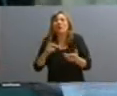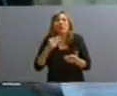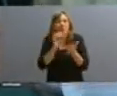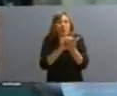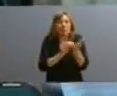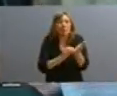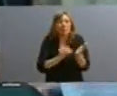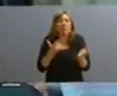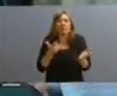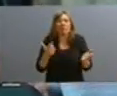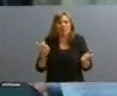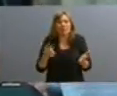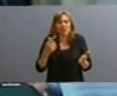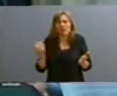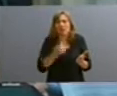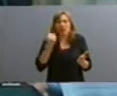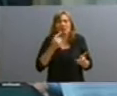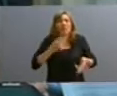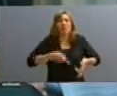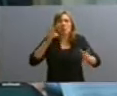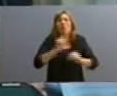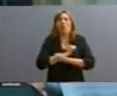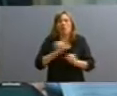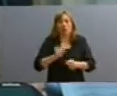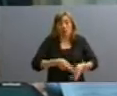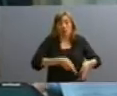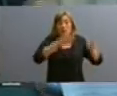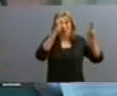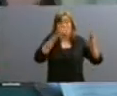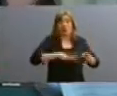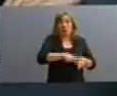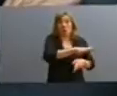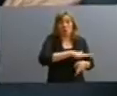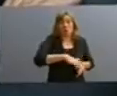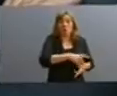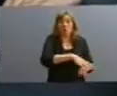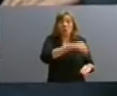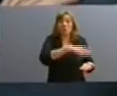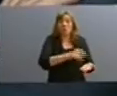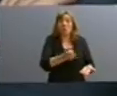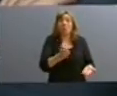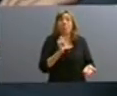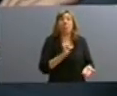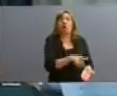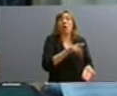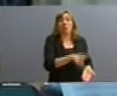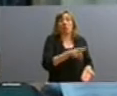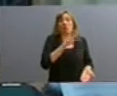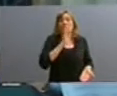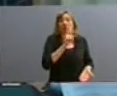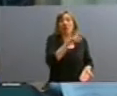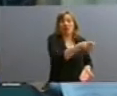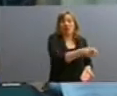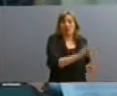de sangre. Hay atentados terroristas. Y en uno fue la voladura de un territorio soberano, porque las embajadas son territorios